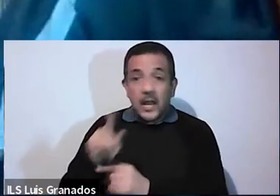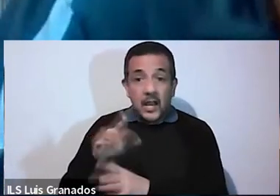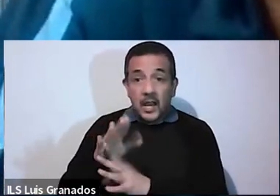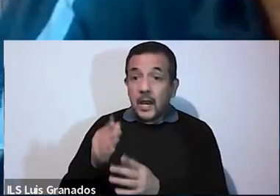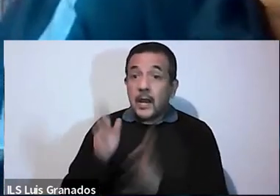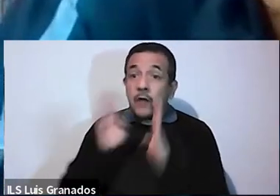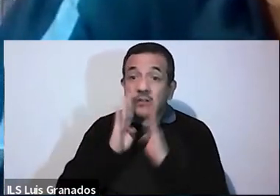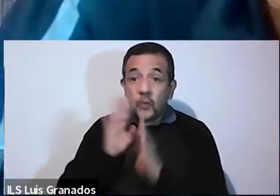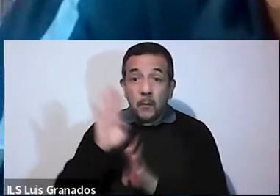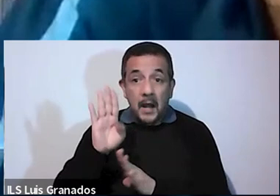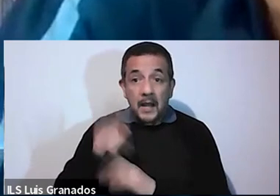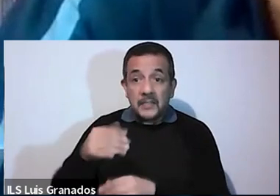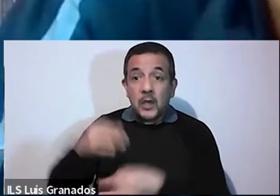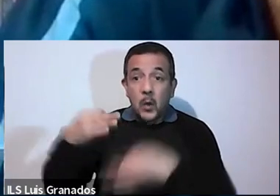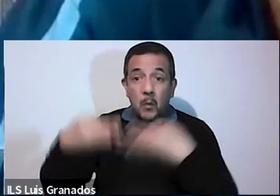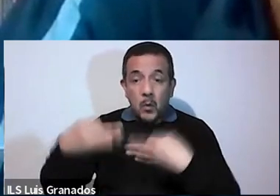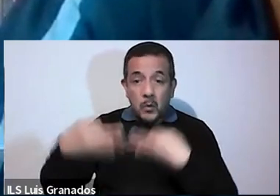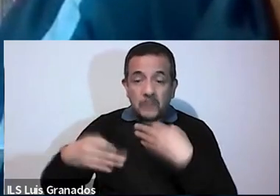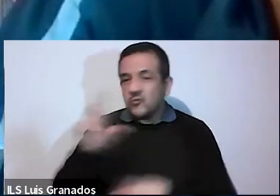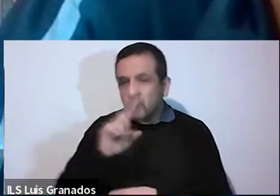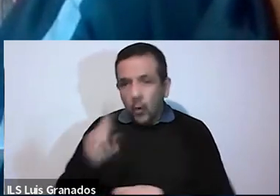así como se ve en esta imagen.